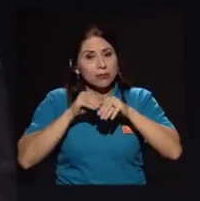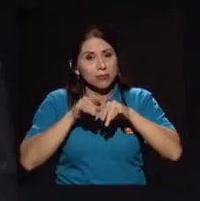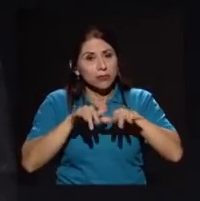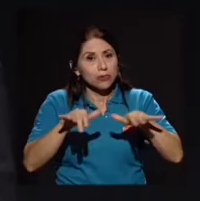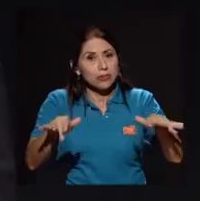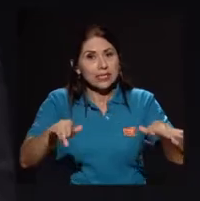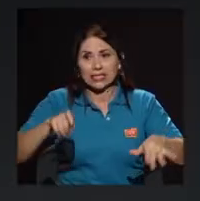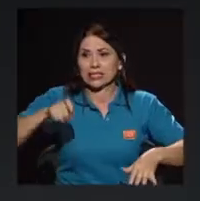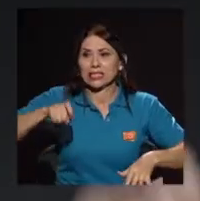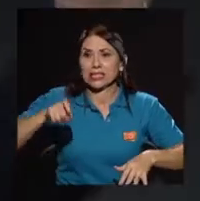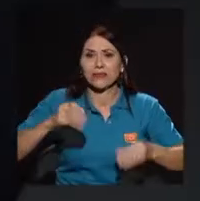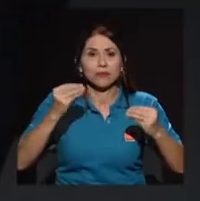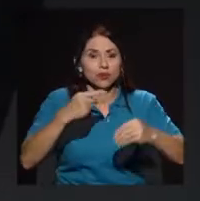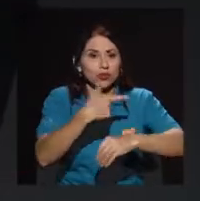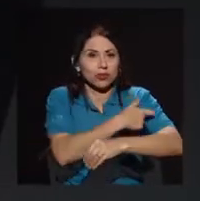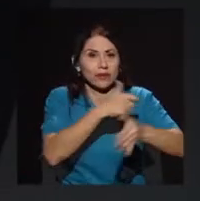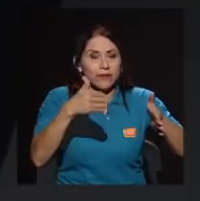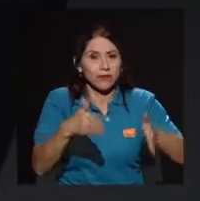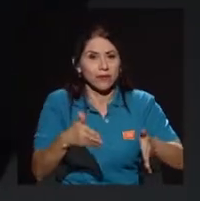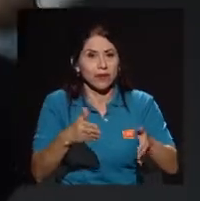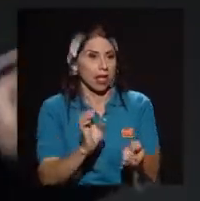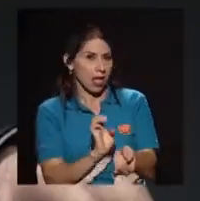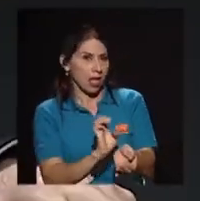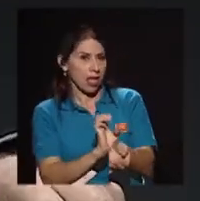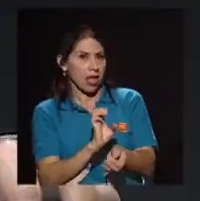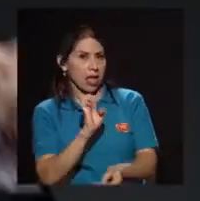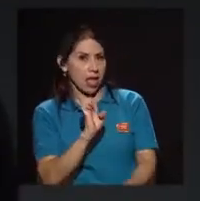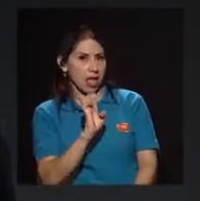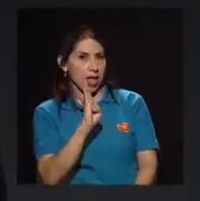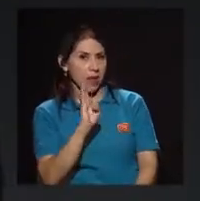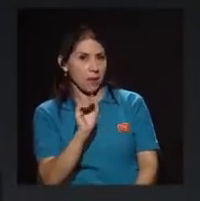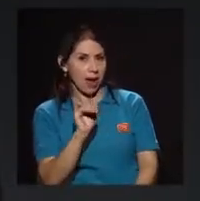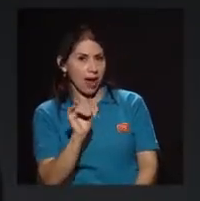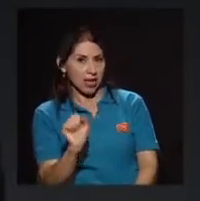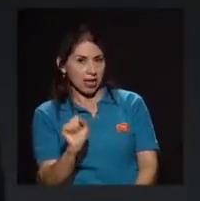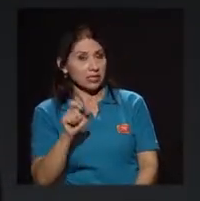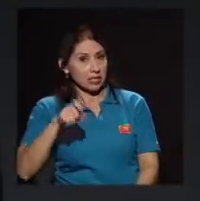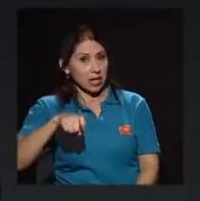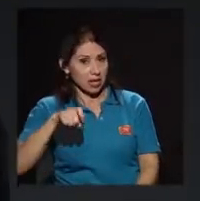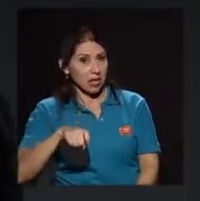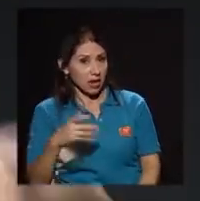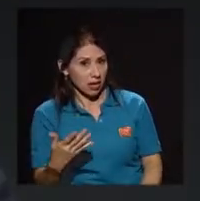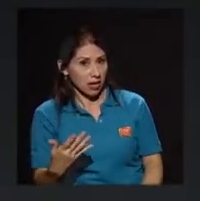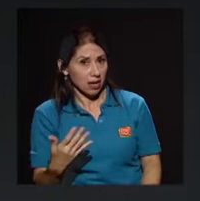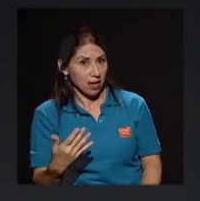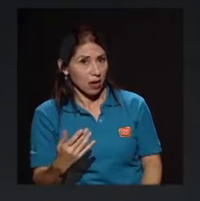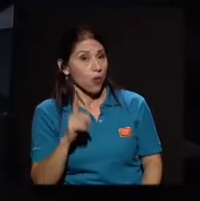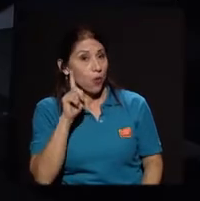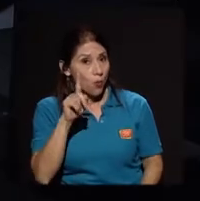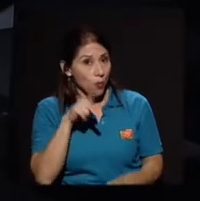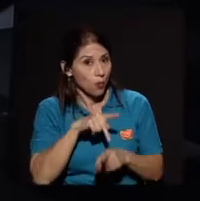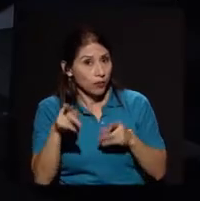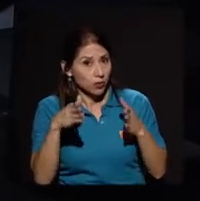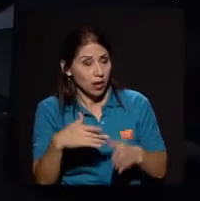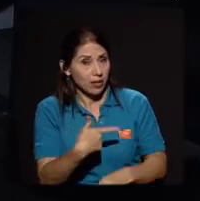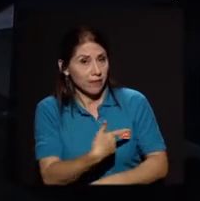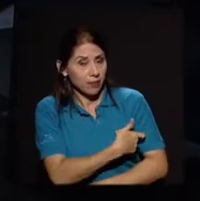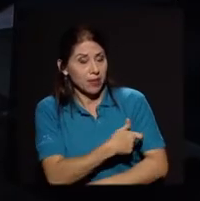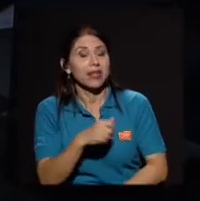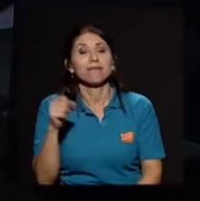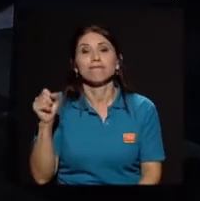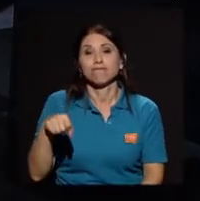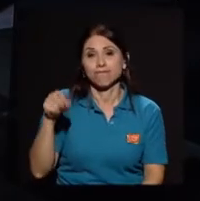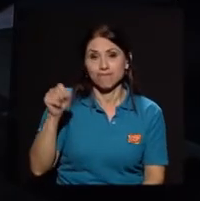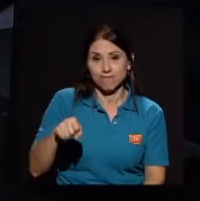inmediatamente. ¿Los cebollos requieren uno de los cuatro? ¿Es un profesional de enfermería? Sí, y entonces en esa